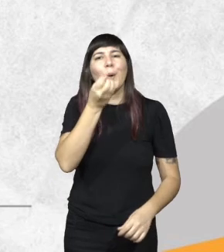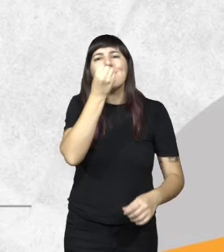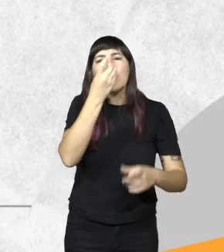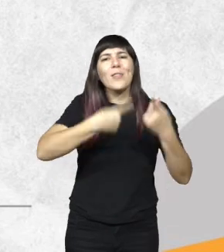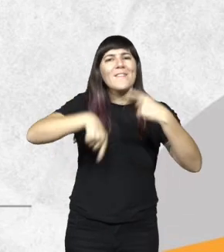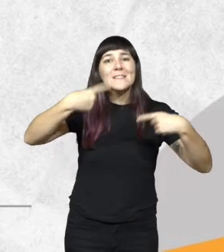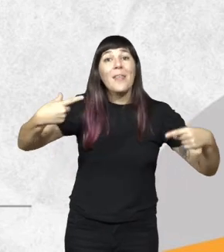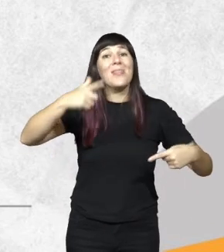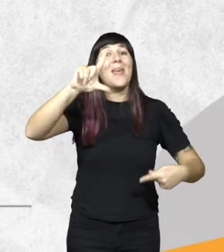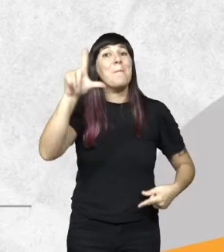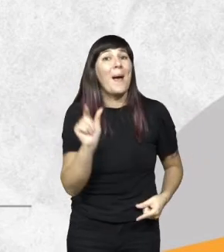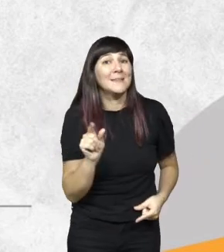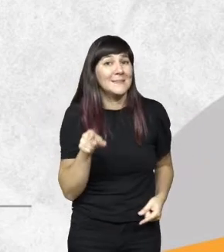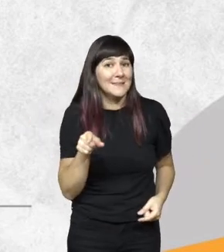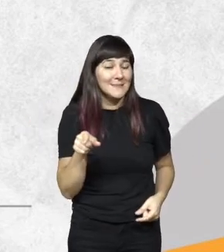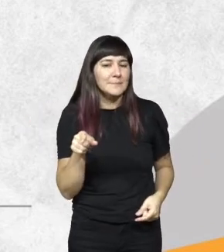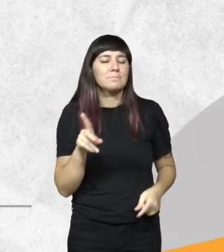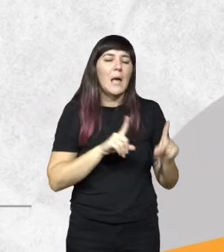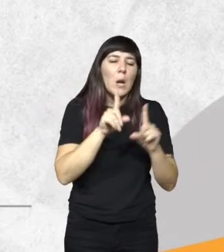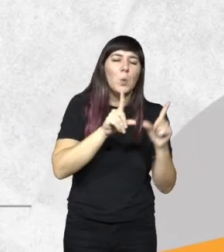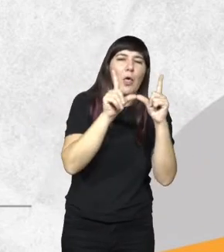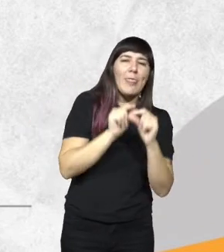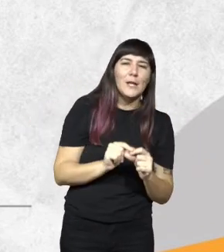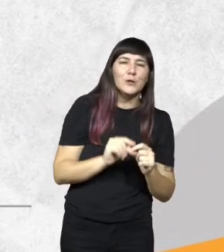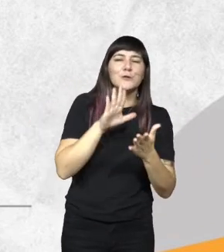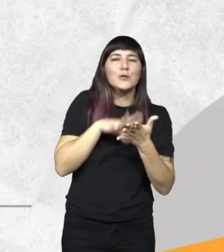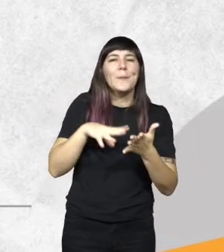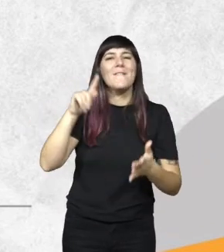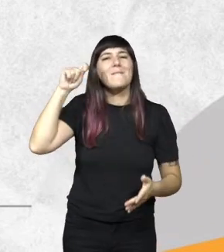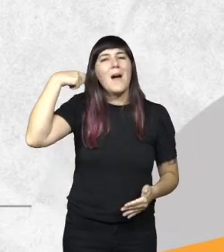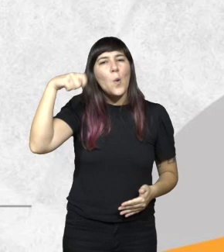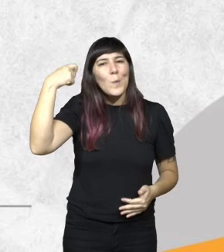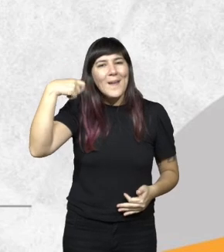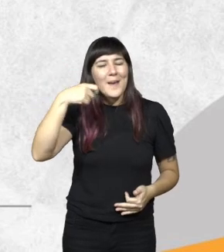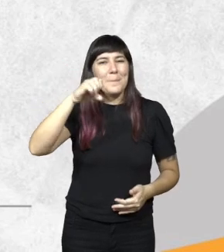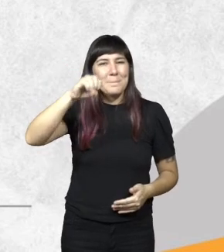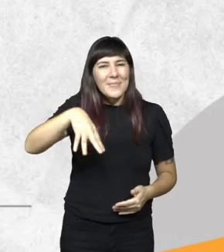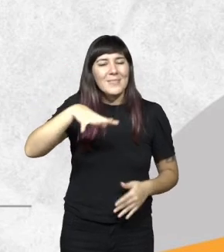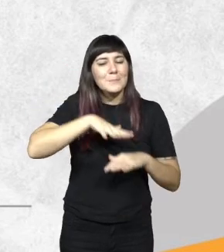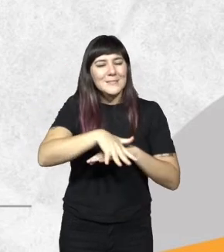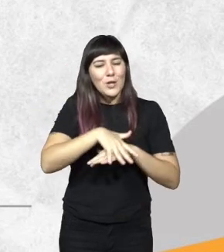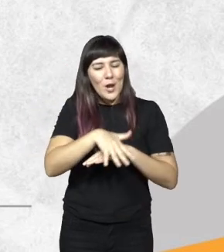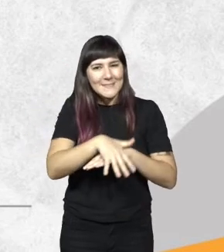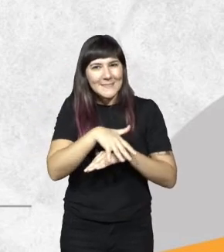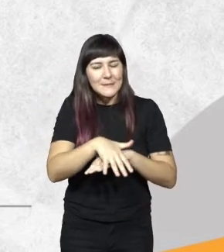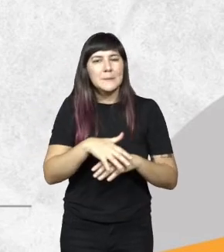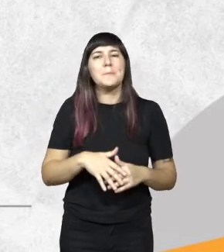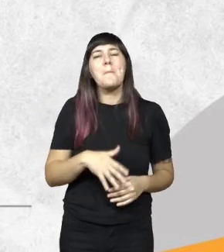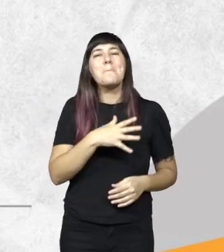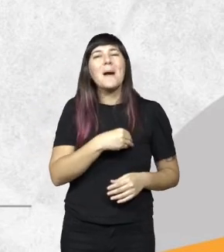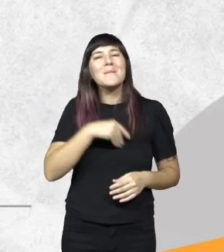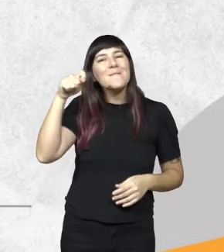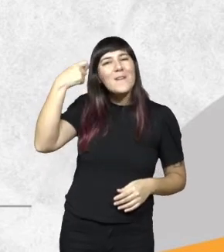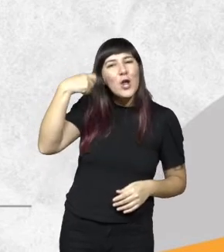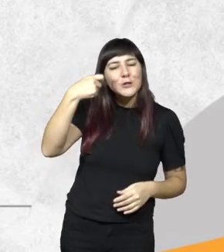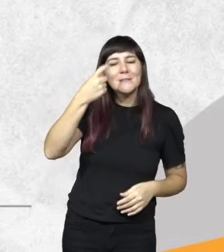país algunos datos de la fauna que se encuentra en la provincia de Misiones mamíferos